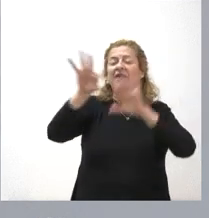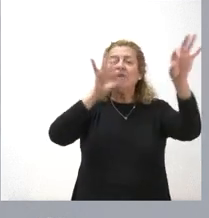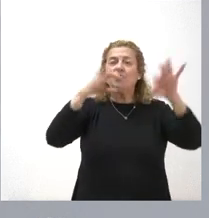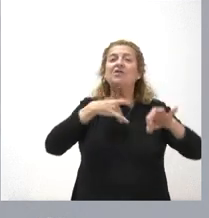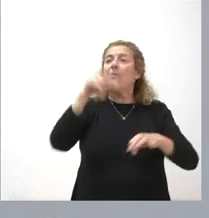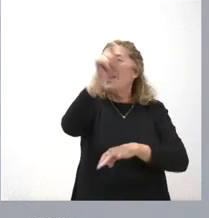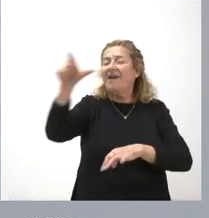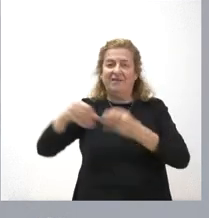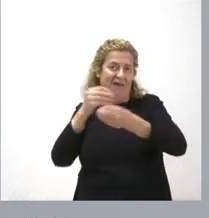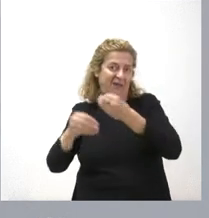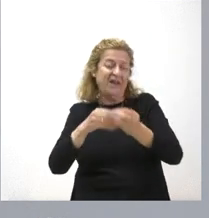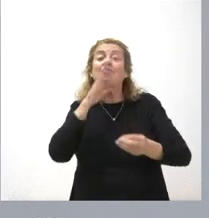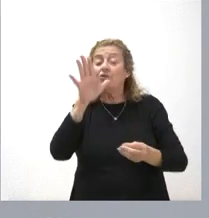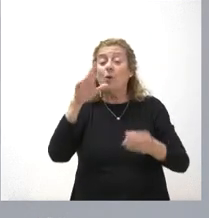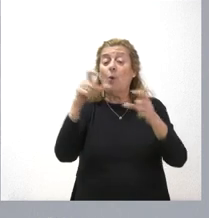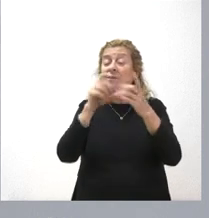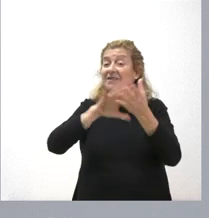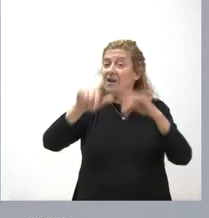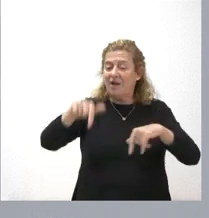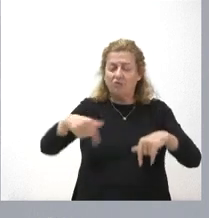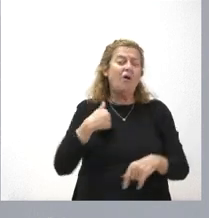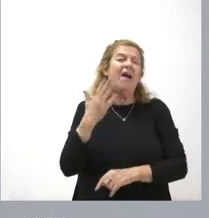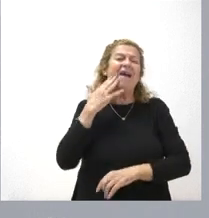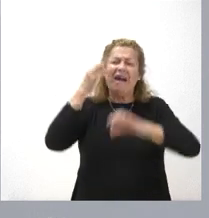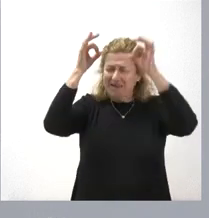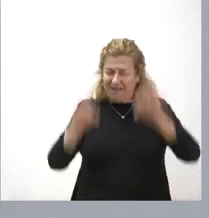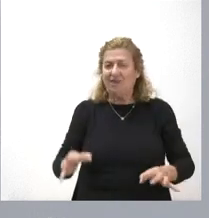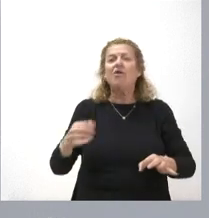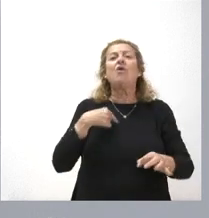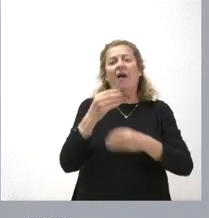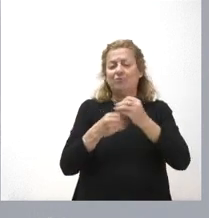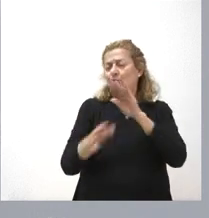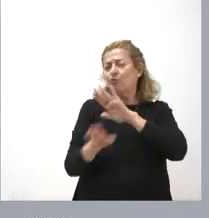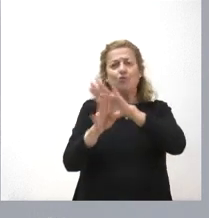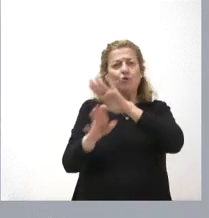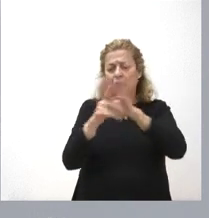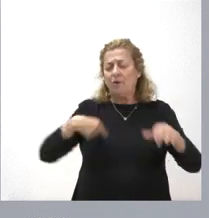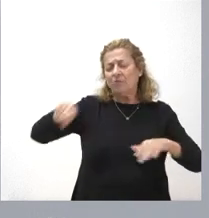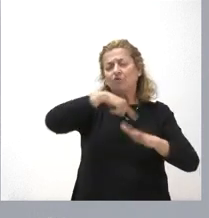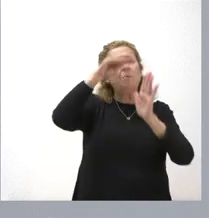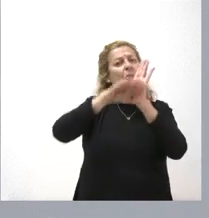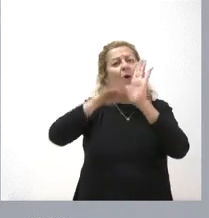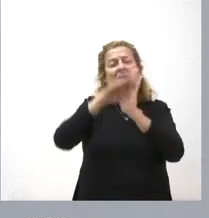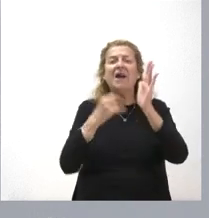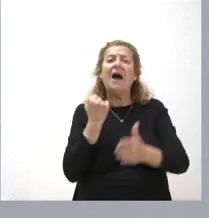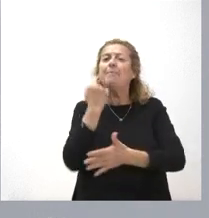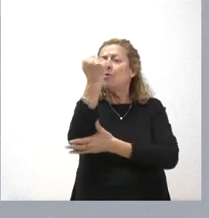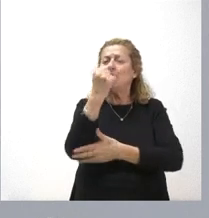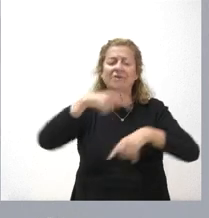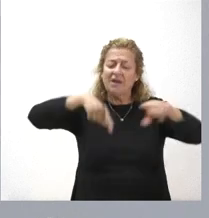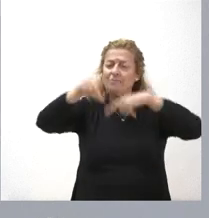gente y, por tanto, desde la Junta de Castilla y León, desde aquí, garantizamos claramente que vamos a continuar con nuestros programas de apoyo al transporte público,